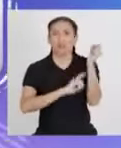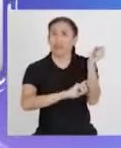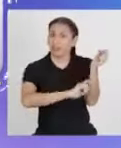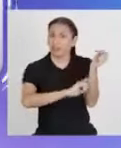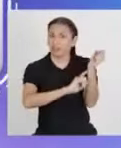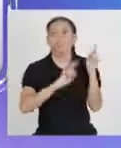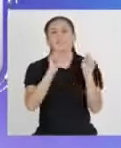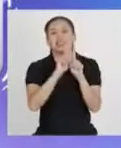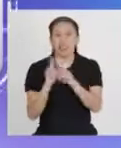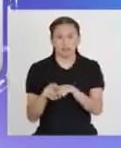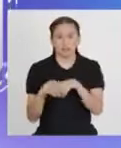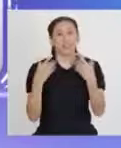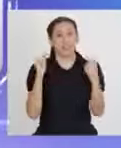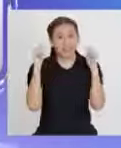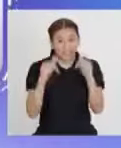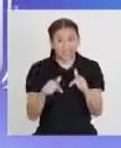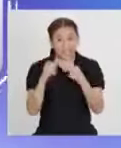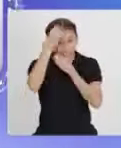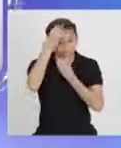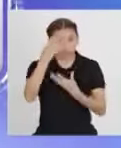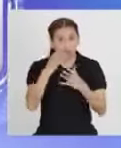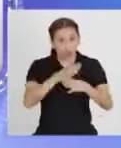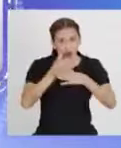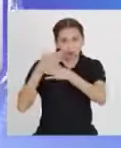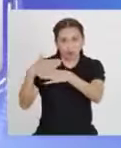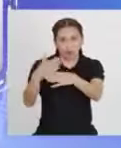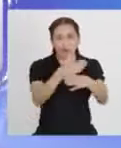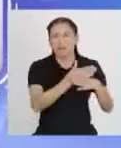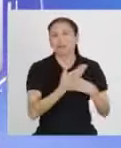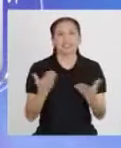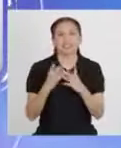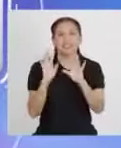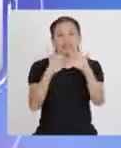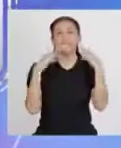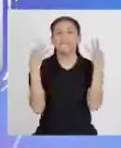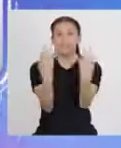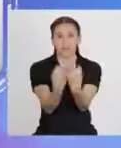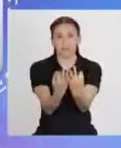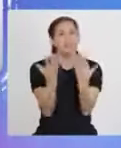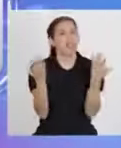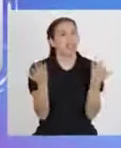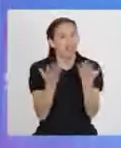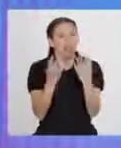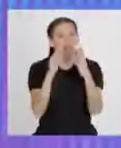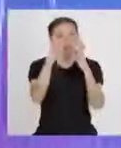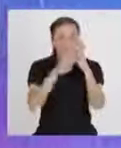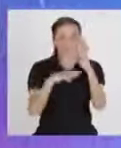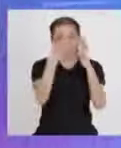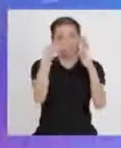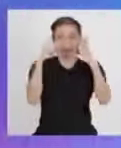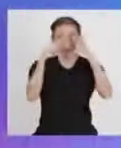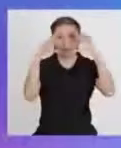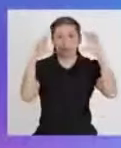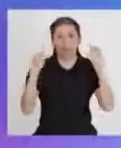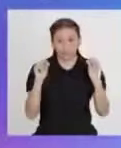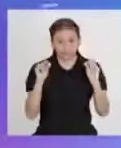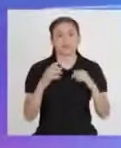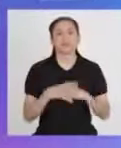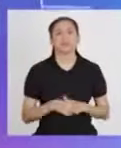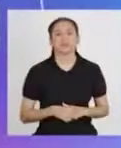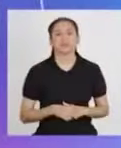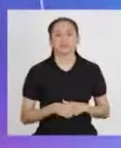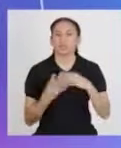tiempo compartir esta información con las familias a través de una cartilla.